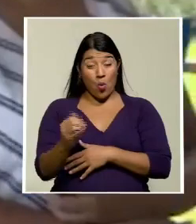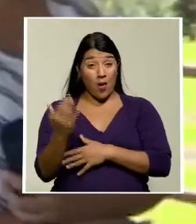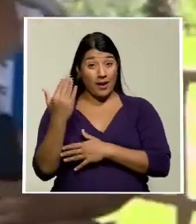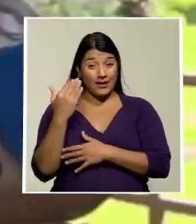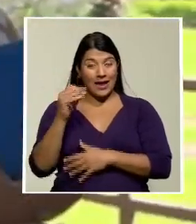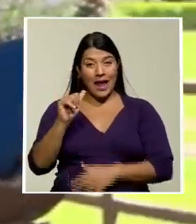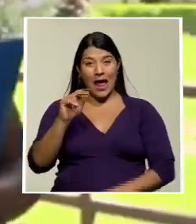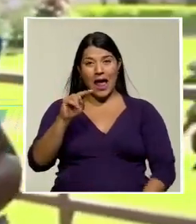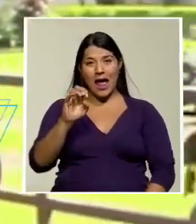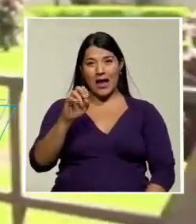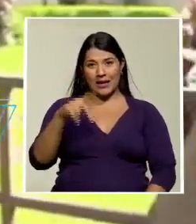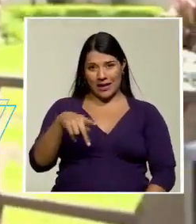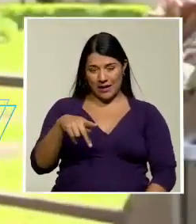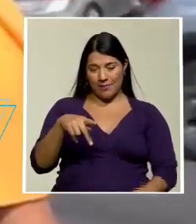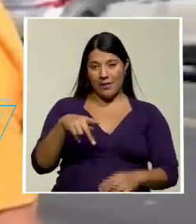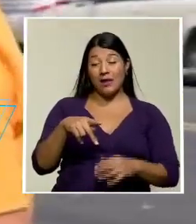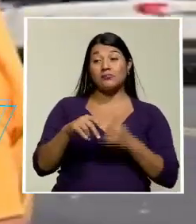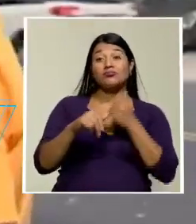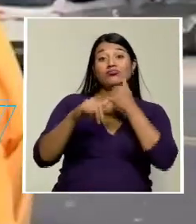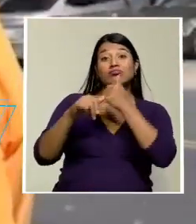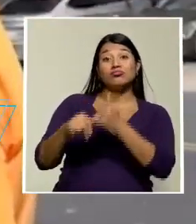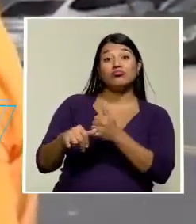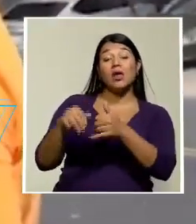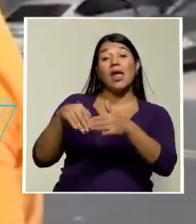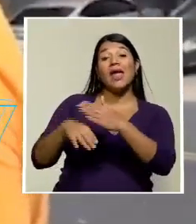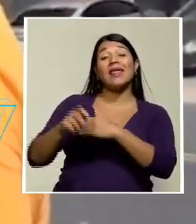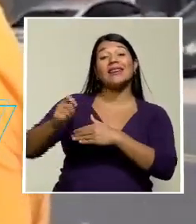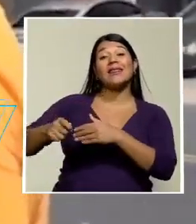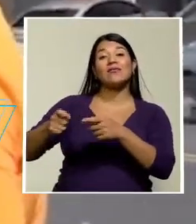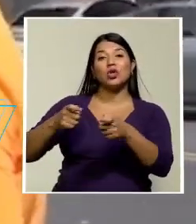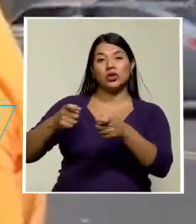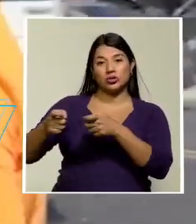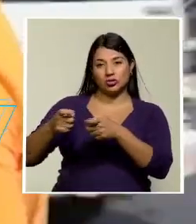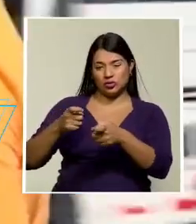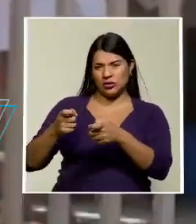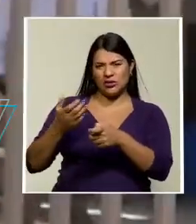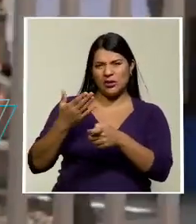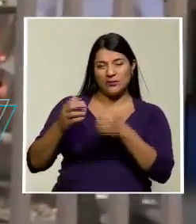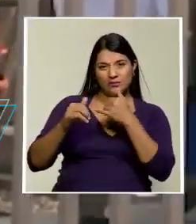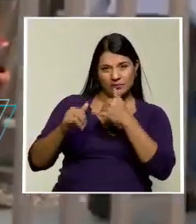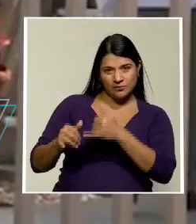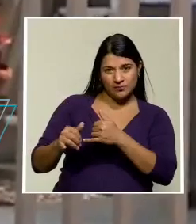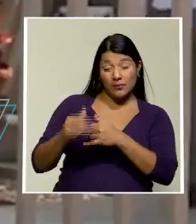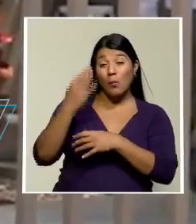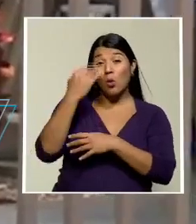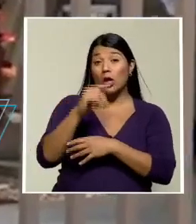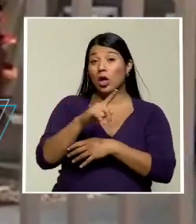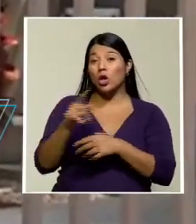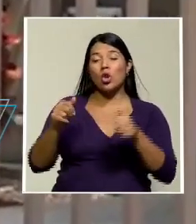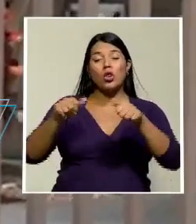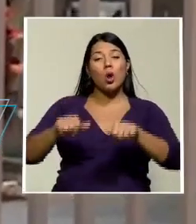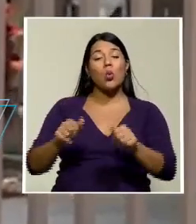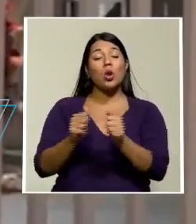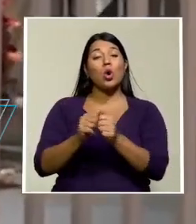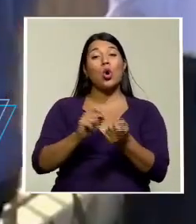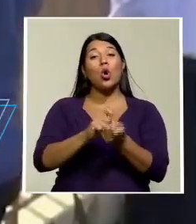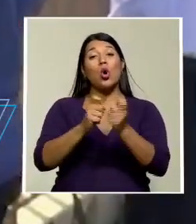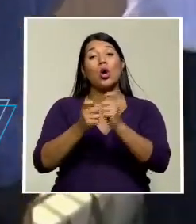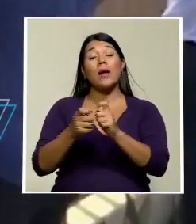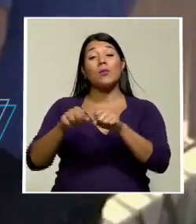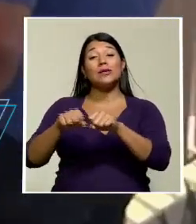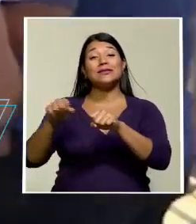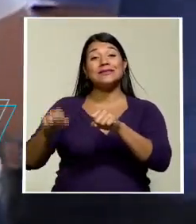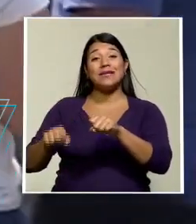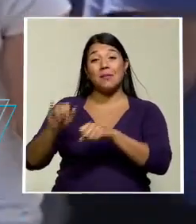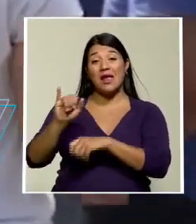ANEP y Azdeice presentaron en el Tribunal Contencioso Administrativo una medida cautelar en contra de las reformas al régimen del IBM